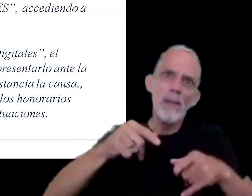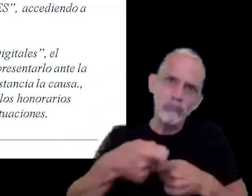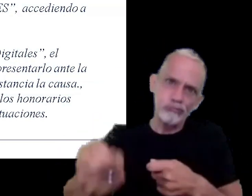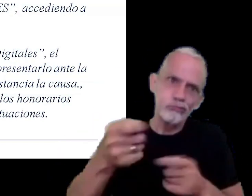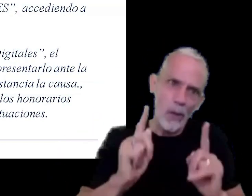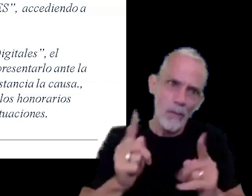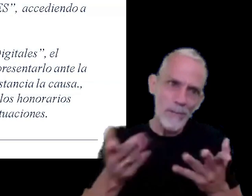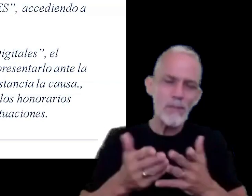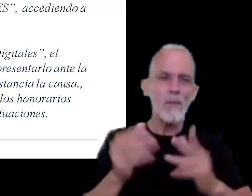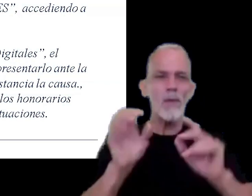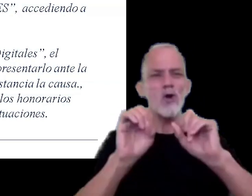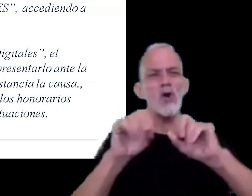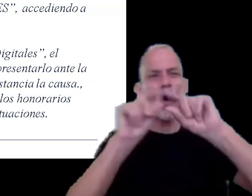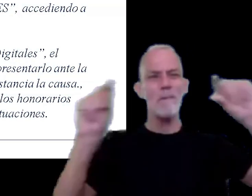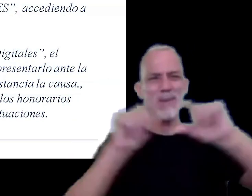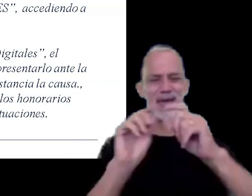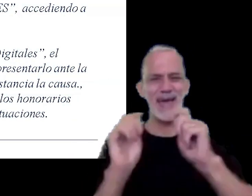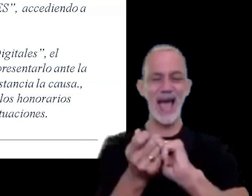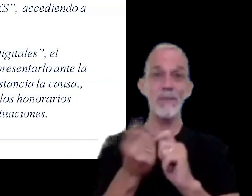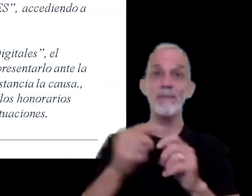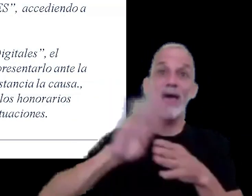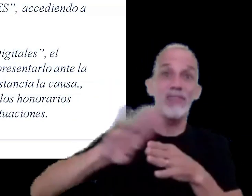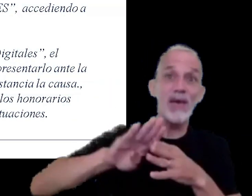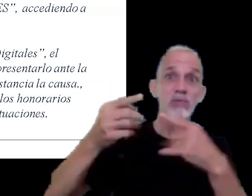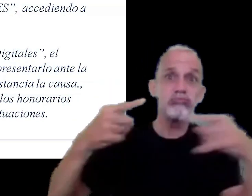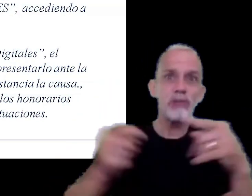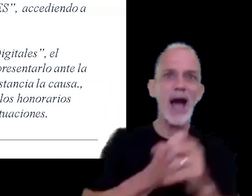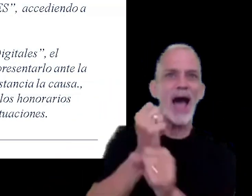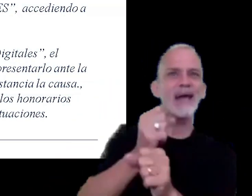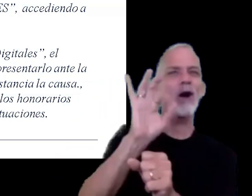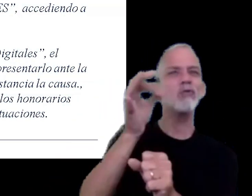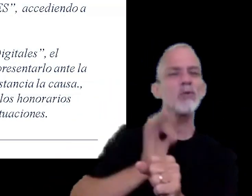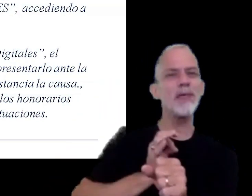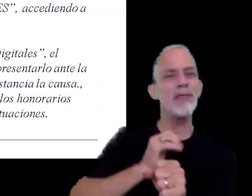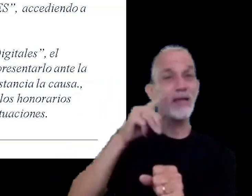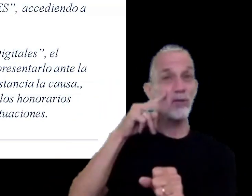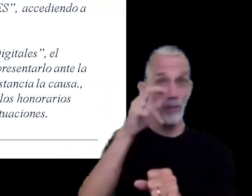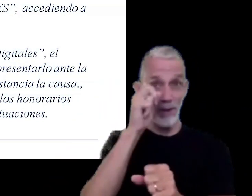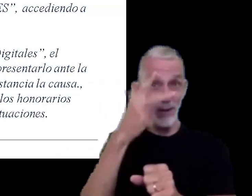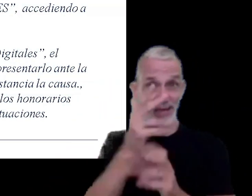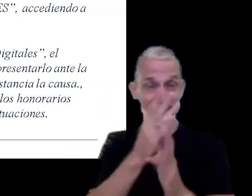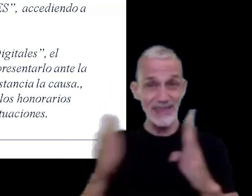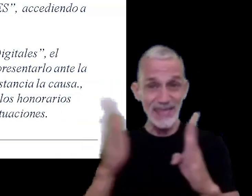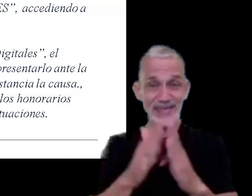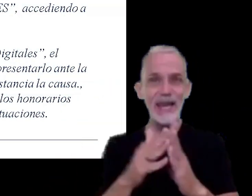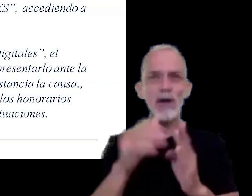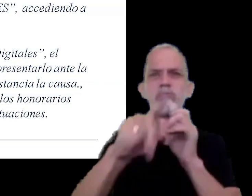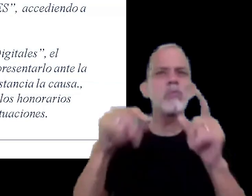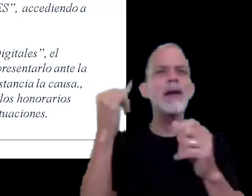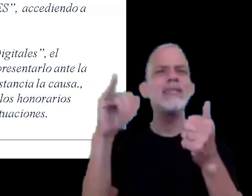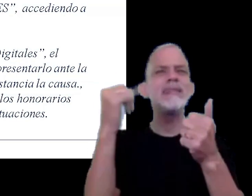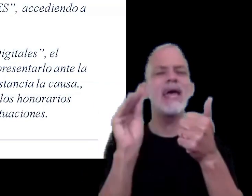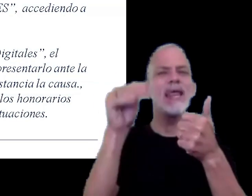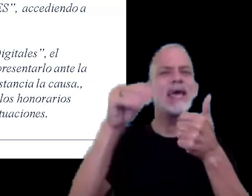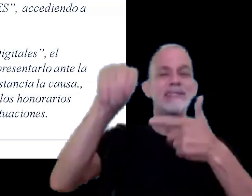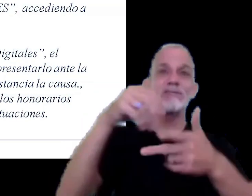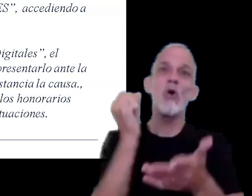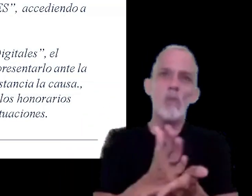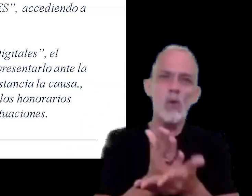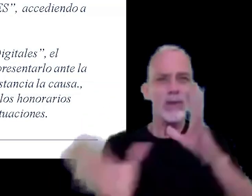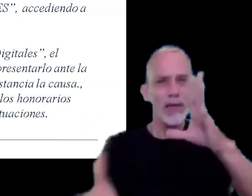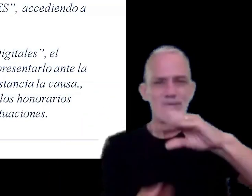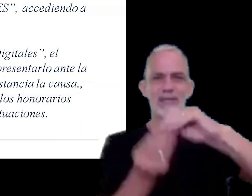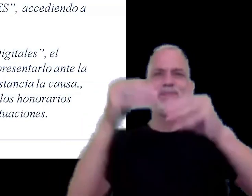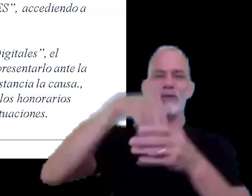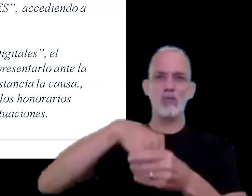que me permite incorporar deuda de vengada a octubre 2023 con sus respectivos intereses y multas o